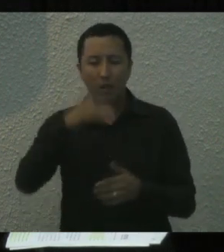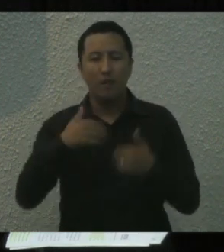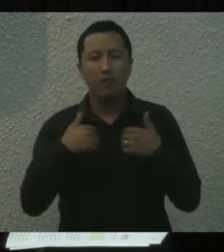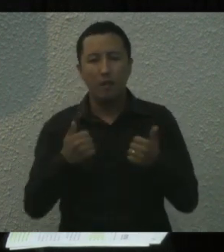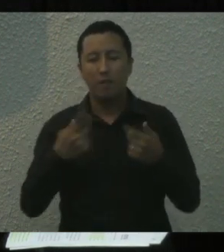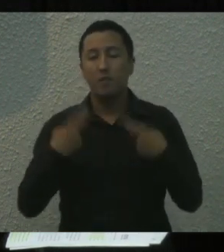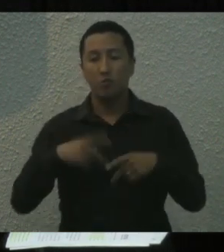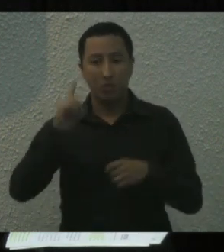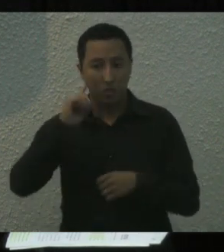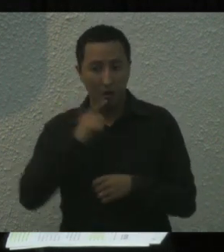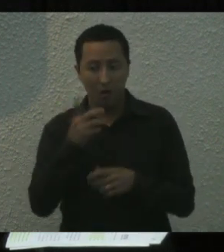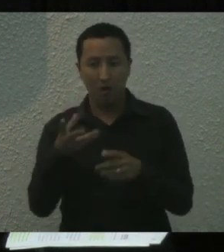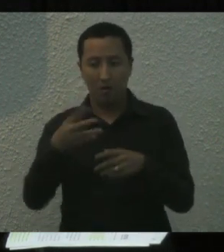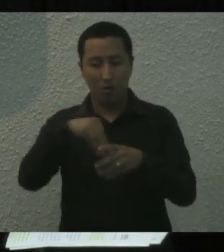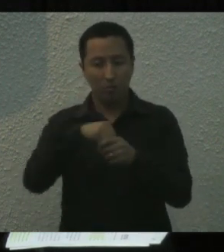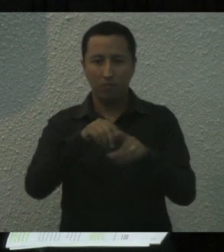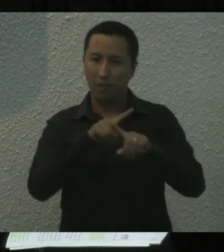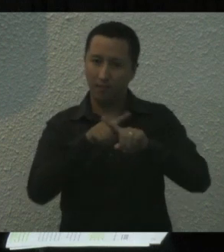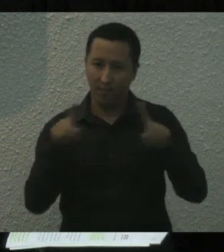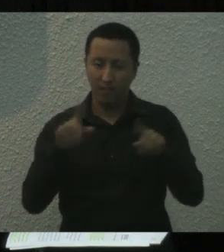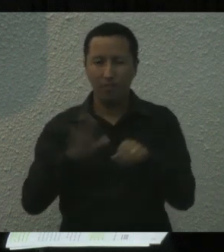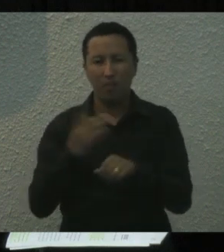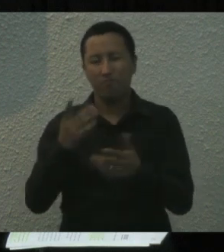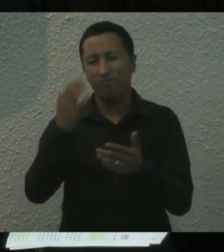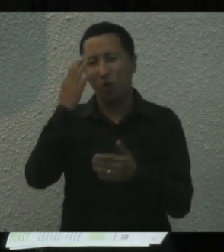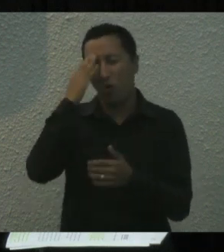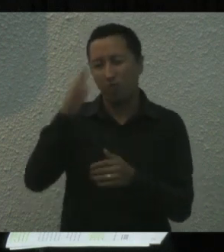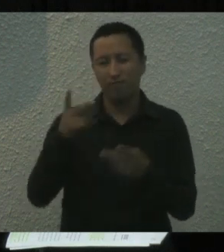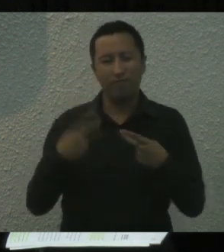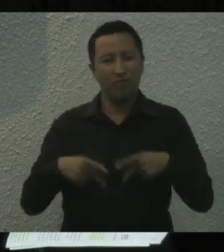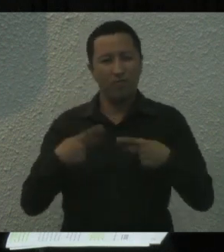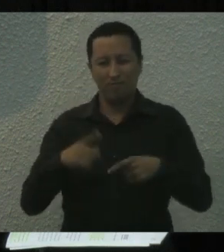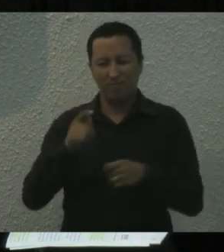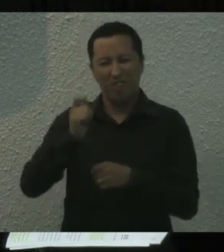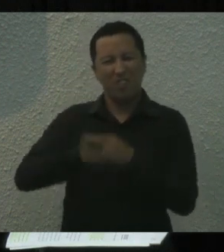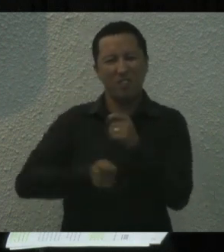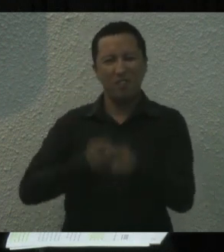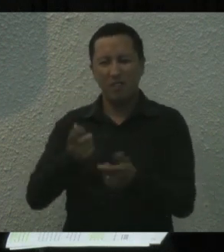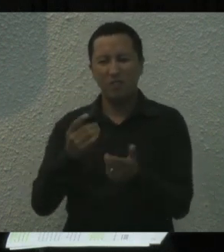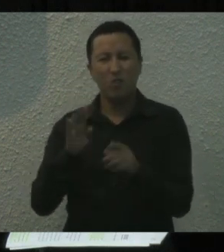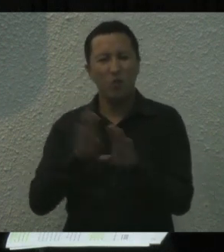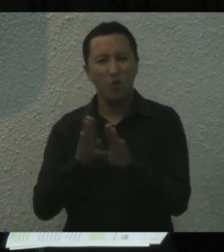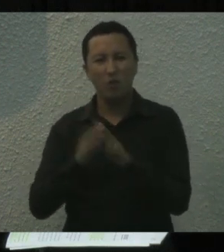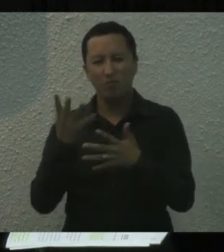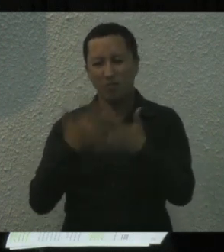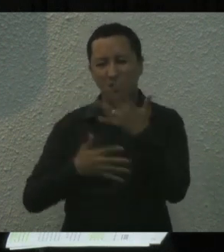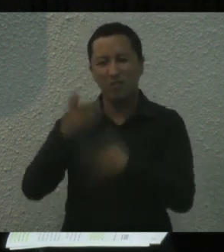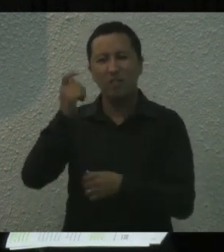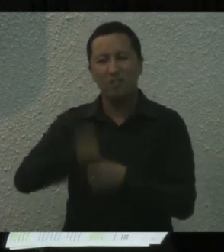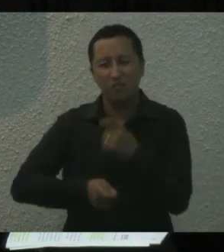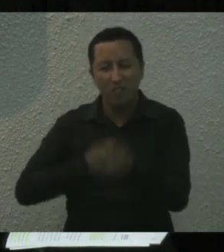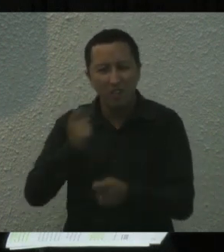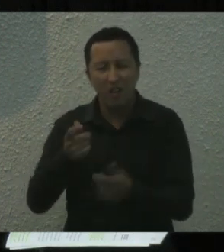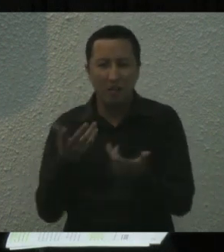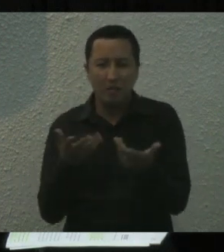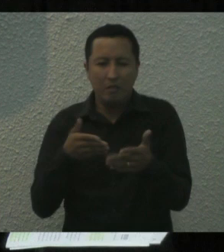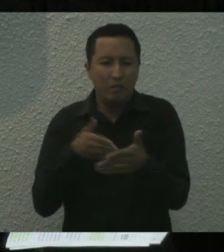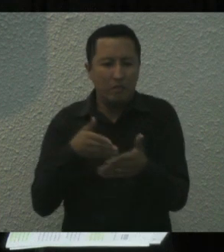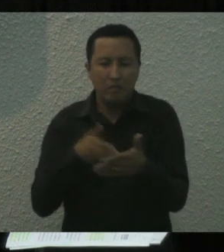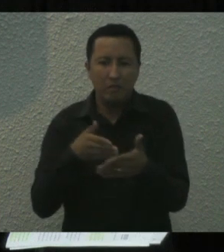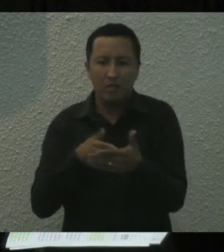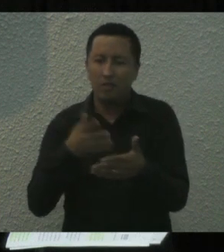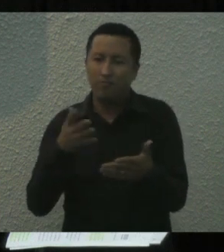personas sordas, pues el desconocimiento de la mayoría de las personas sobre la lengua de señas limita su participación en